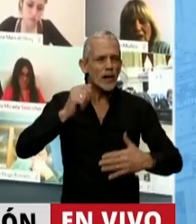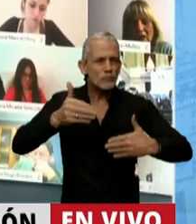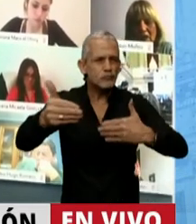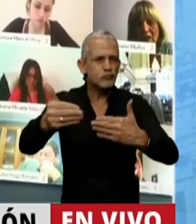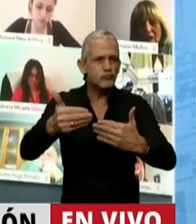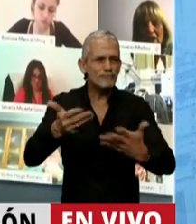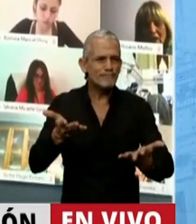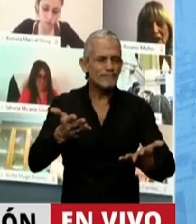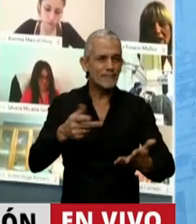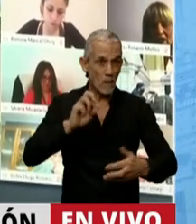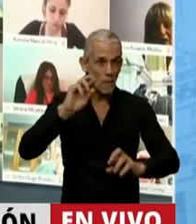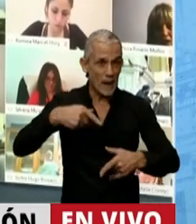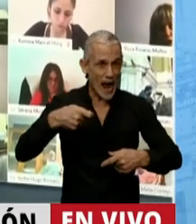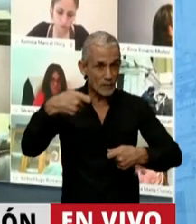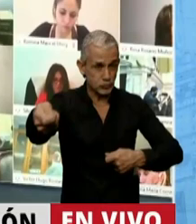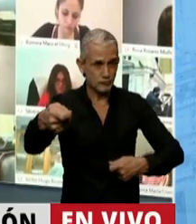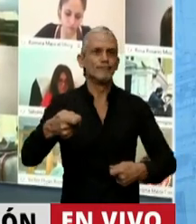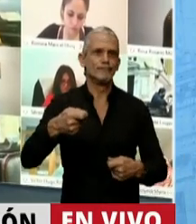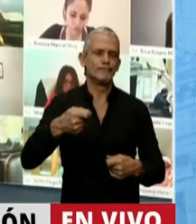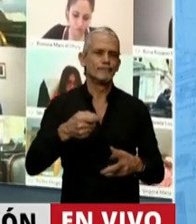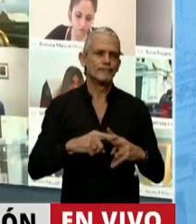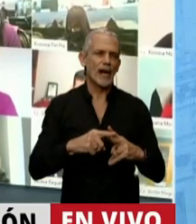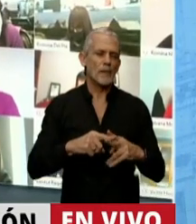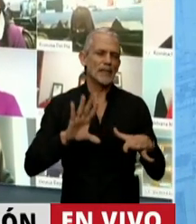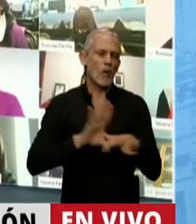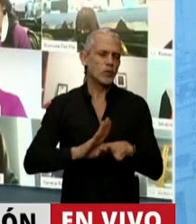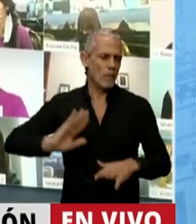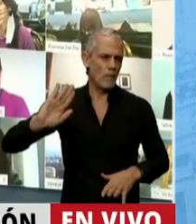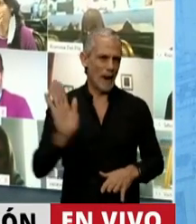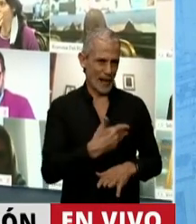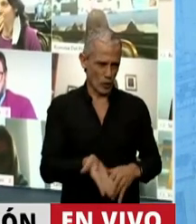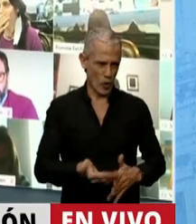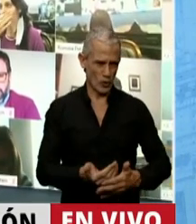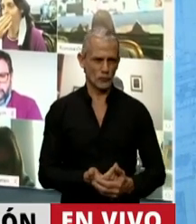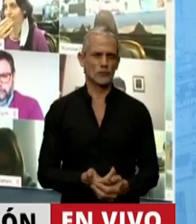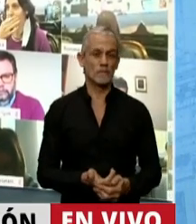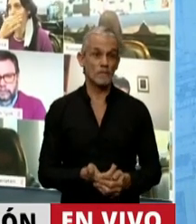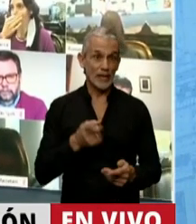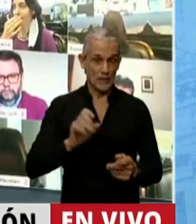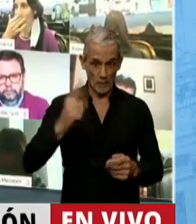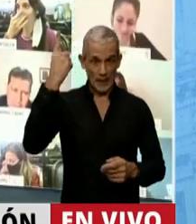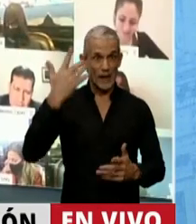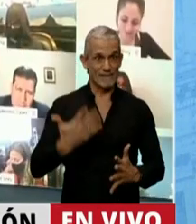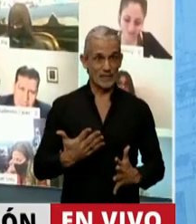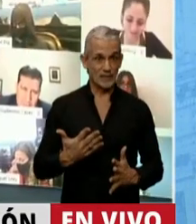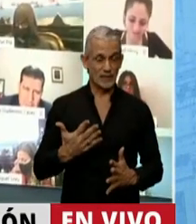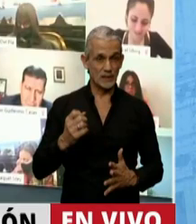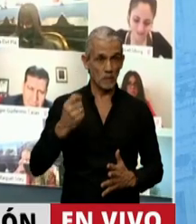Es una herramienta. Y es la herramienta más justa que hay, porque va a ser para todos por igual. Ahora, es la primera vez